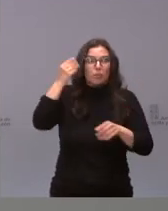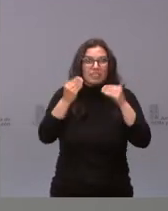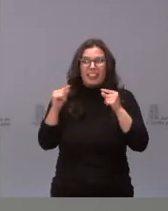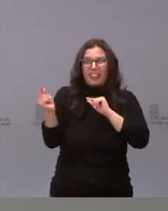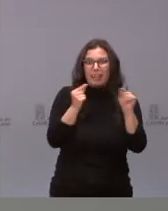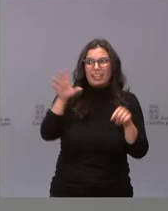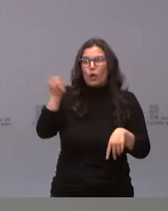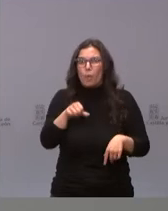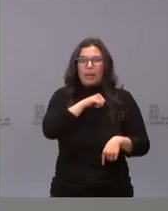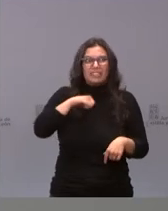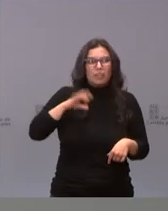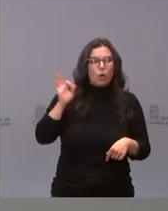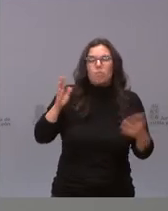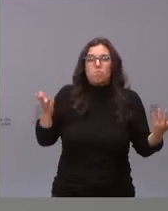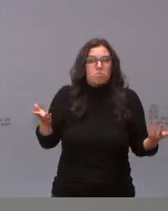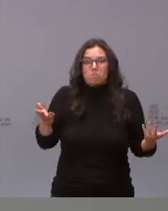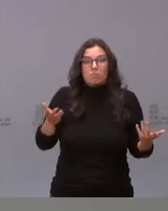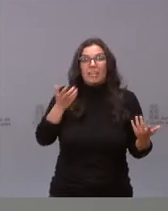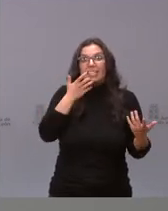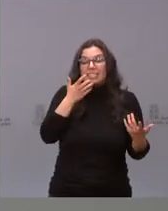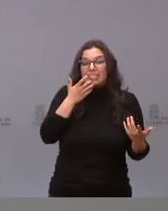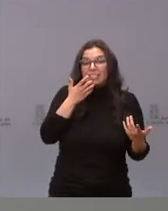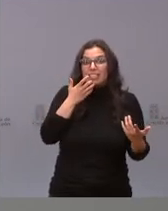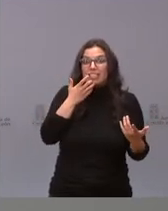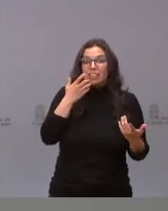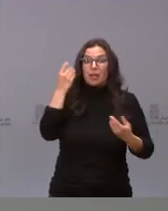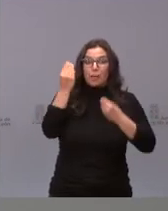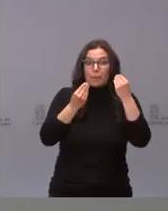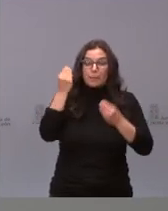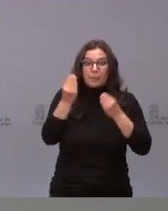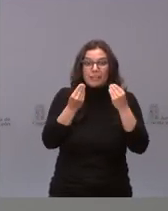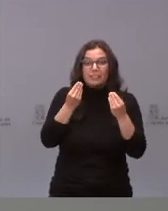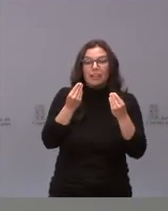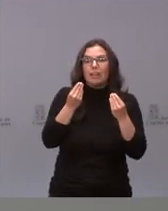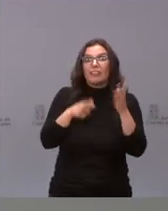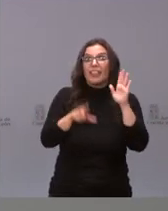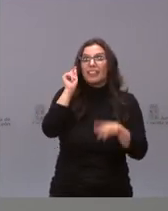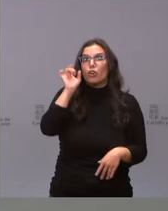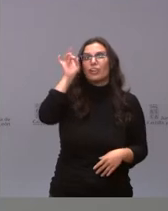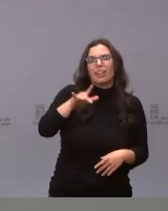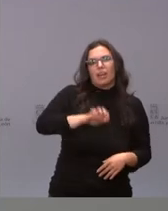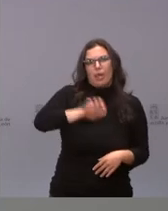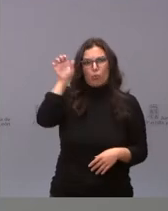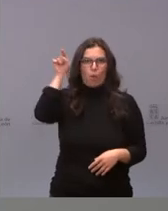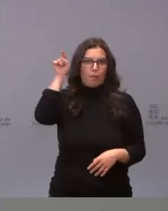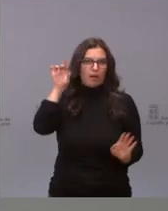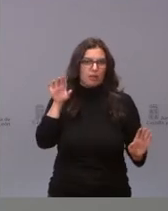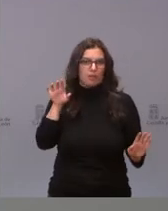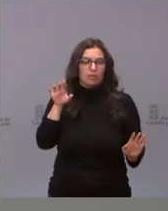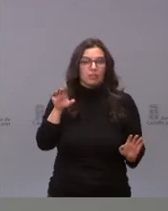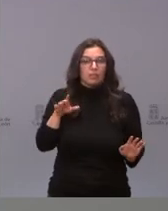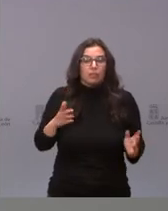debate y si ese debate se considera que se tiene que tener, es Europa la que lo tiene que hacer. Por lo tanto,